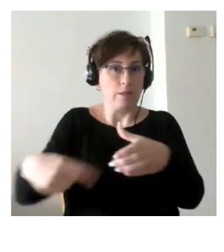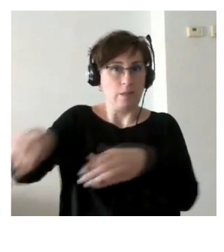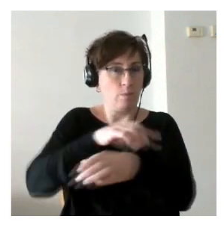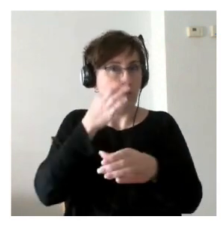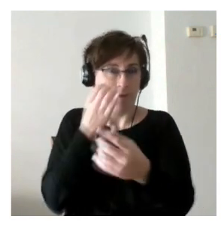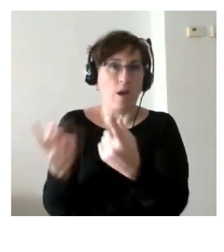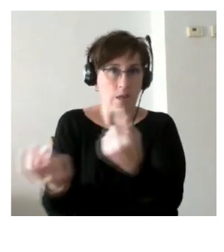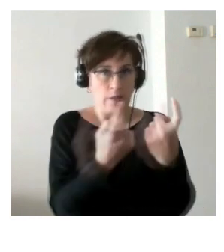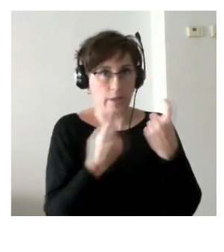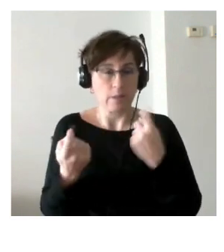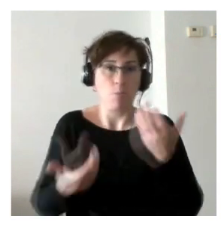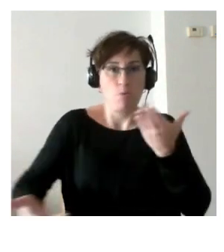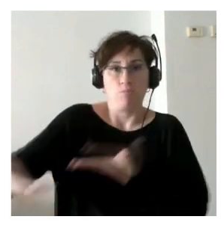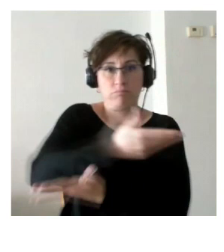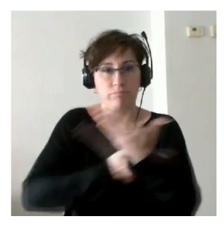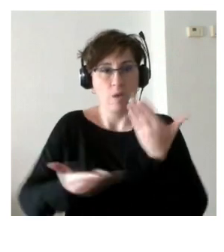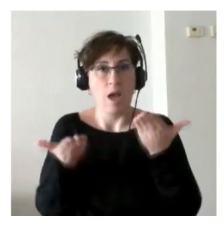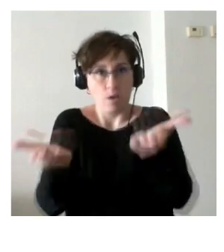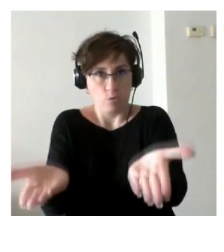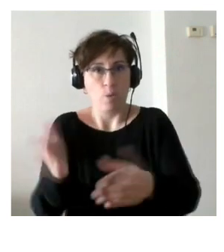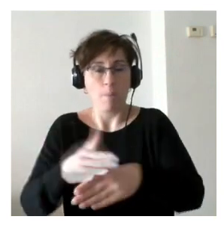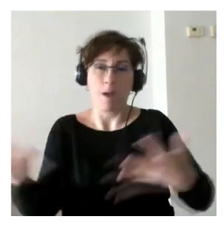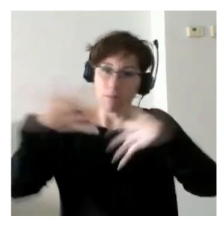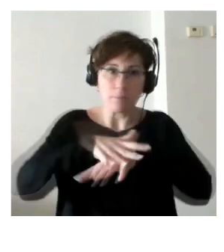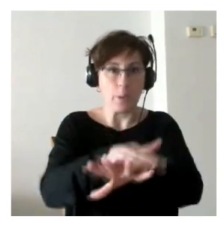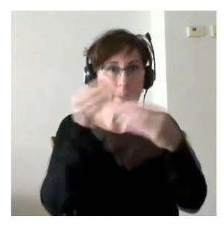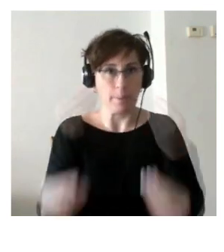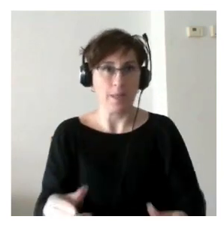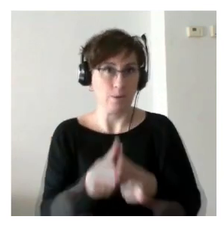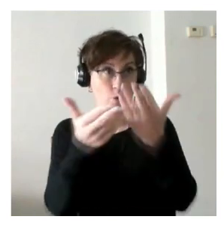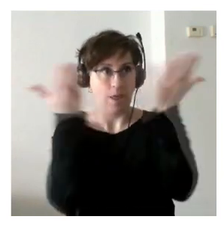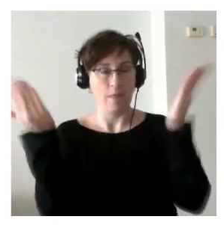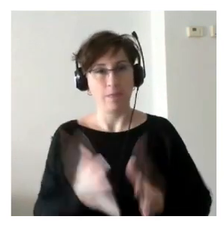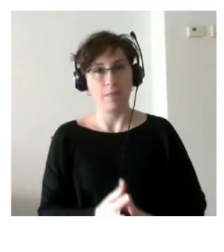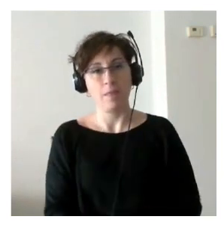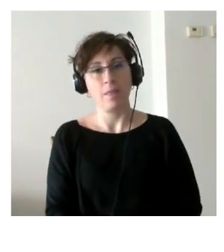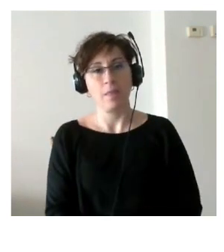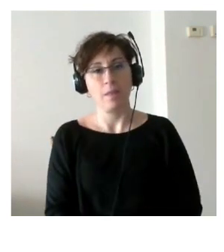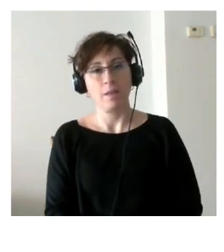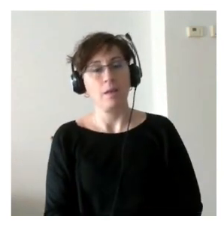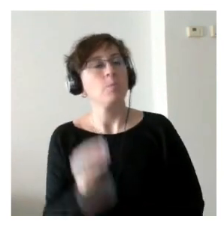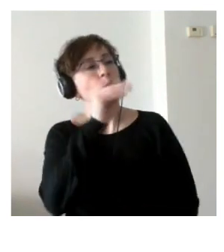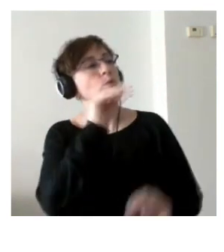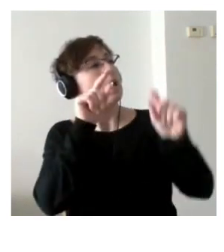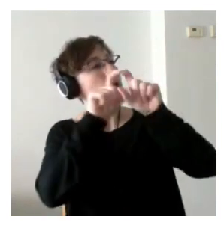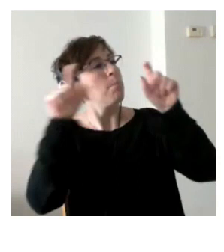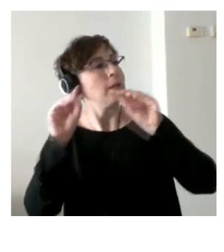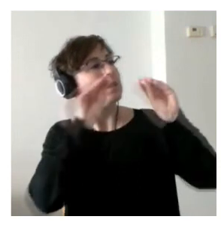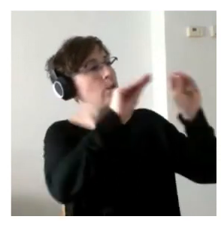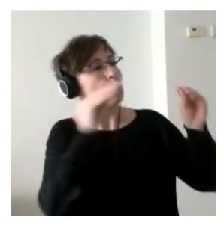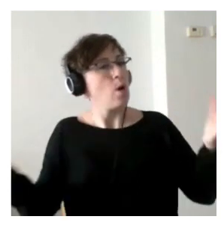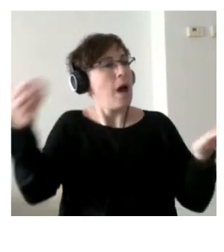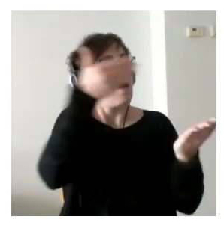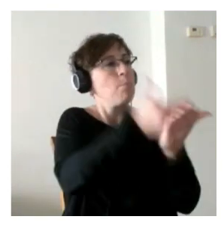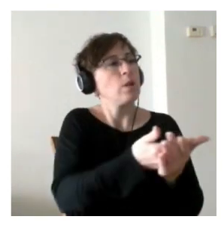que todos nos ayudemos a que funcione y que se integre en la sociedad ¿qué han aportado a su empresa a las personas que han